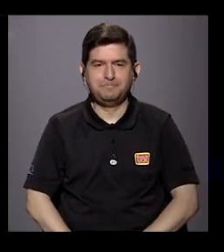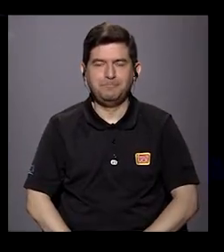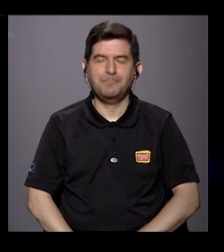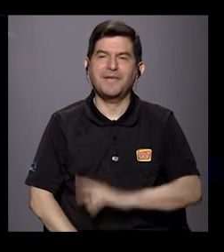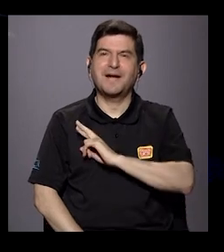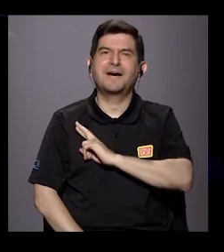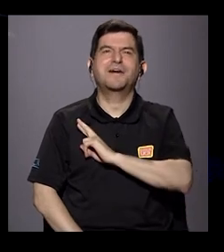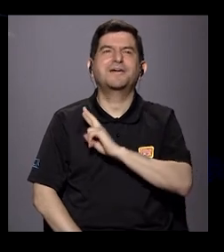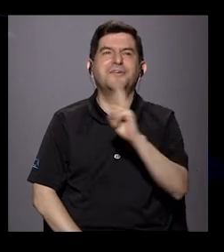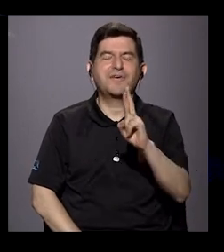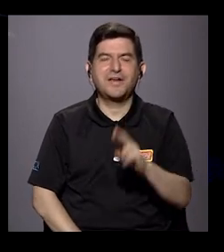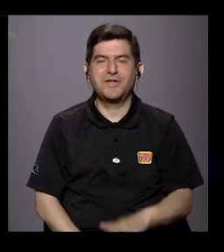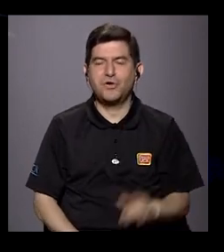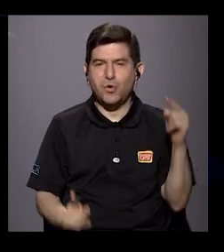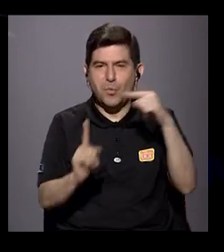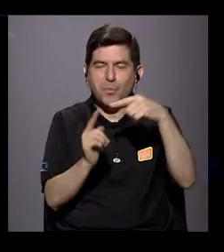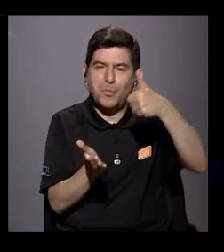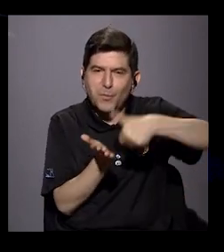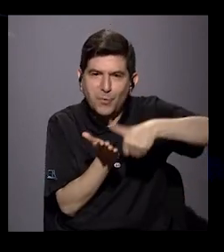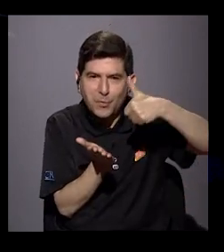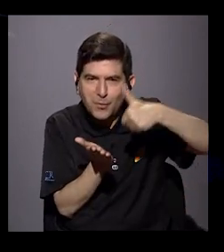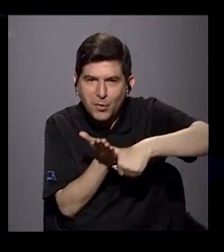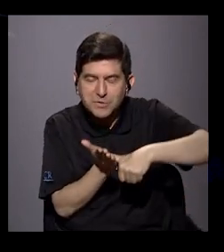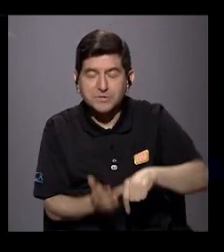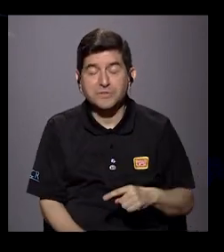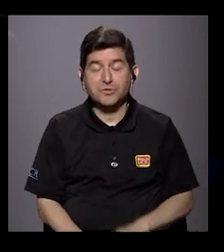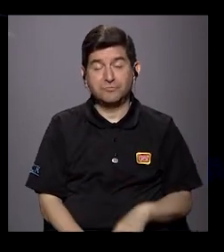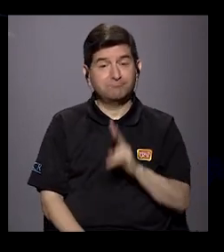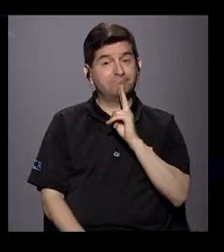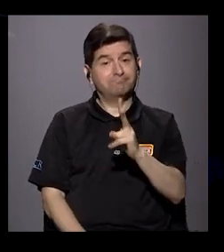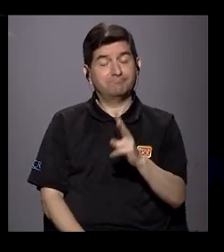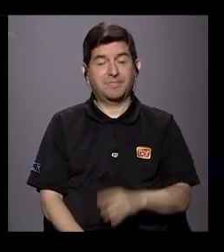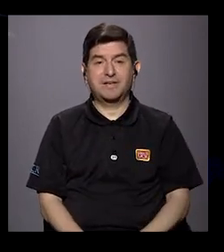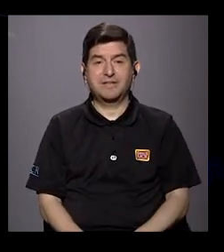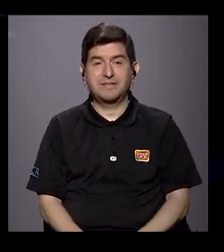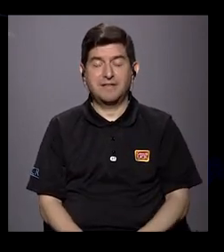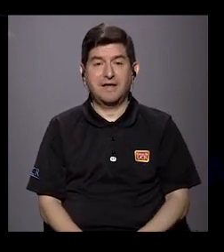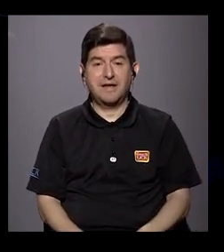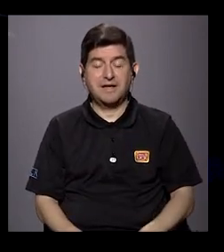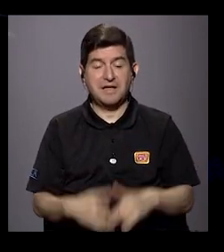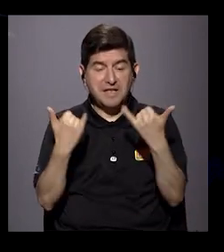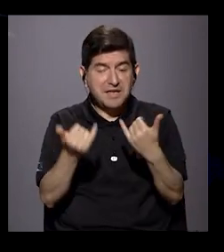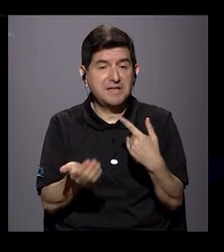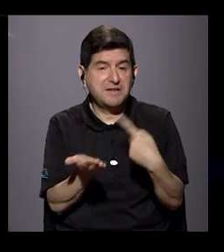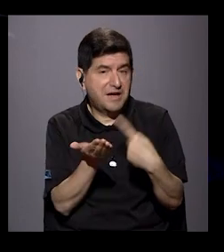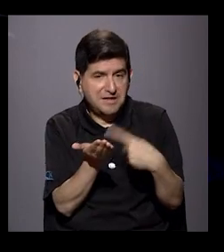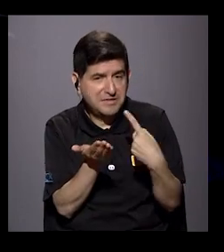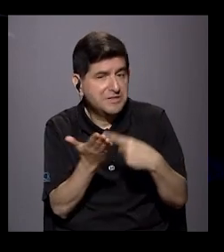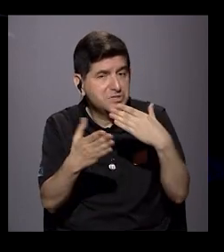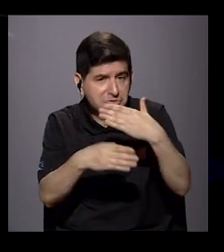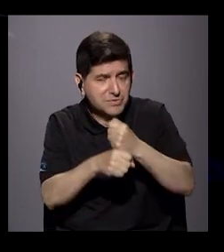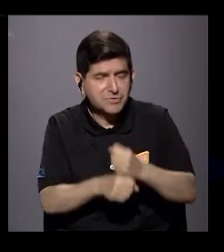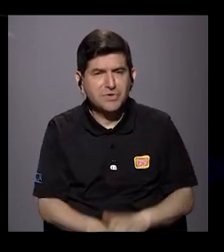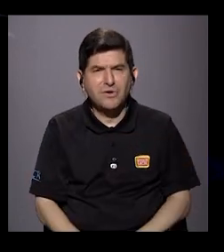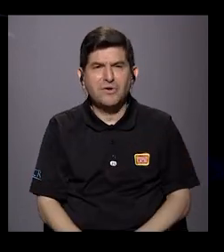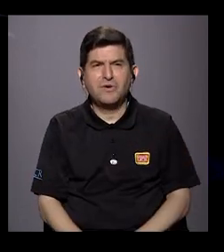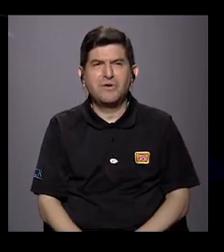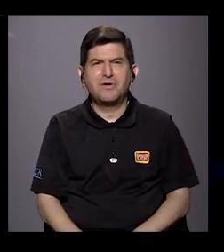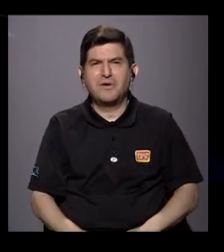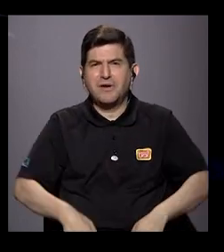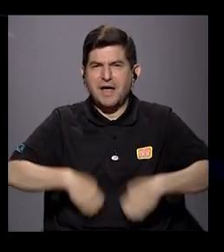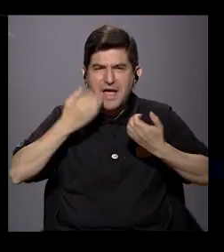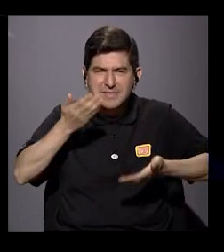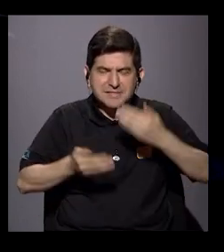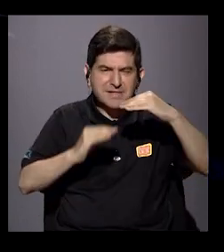La religión con fines electorales es una realidad y ahora lo pusimos sobre la mesa. De algún modo existe un